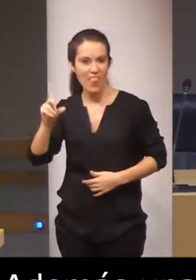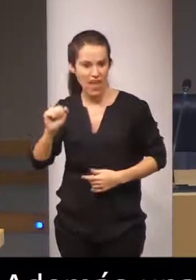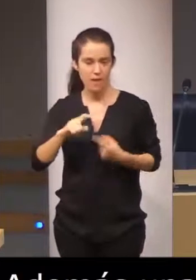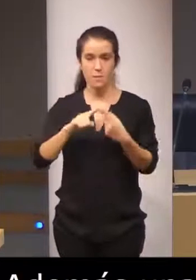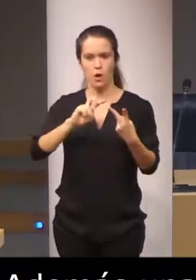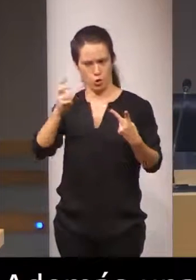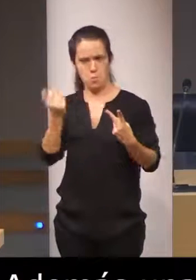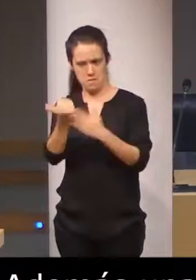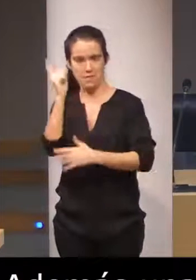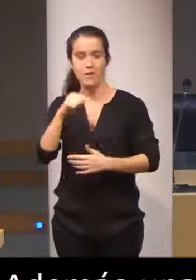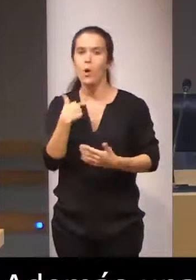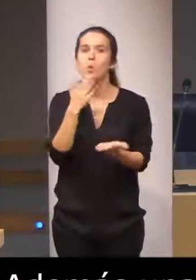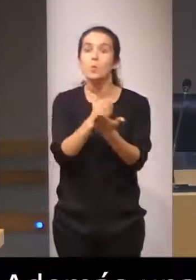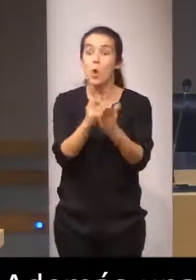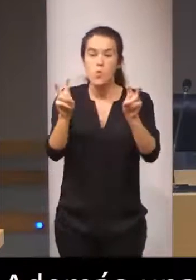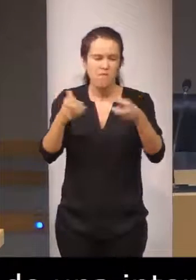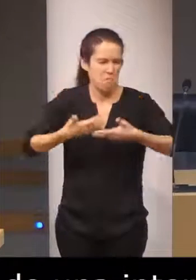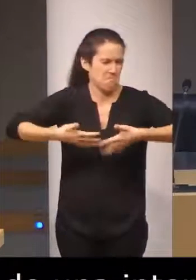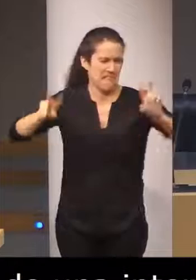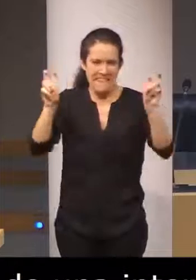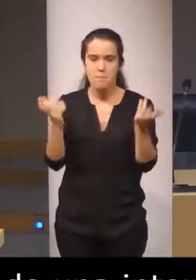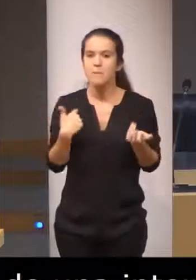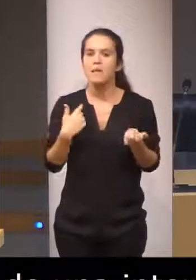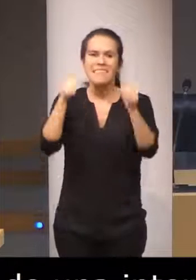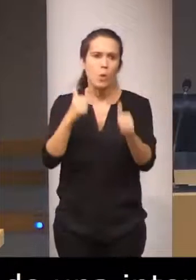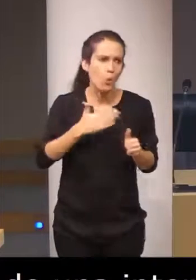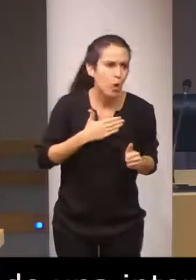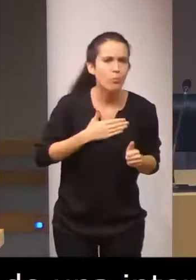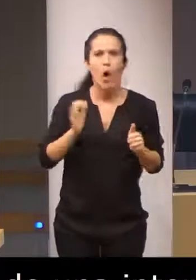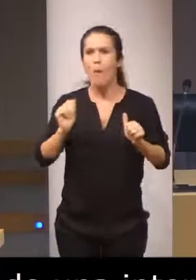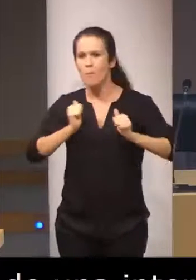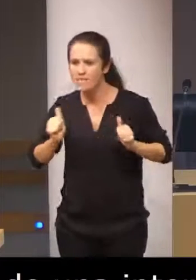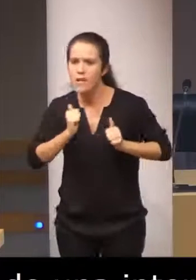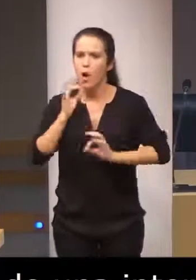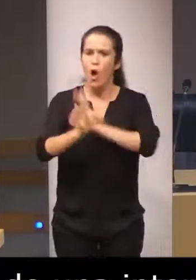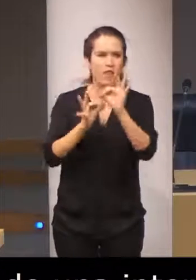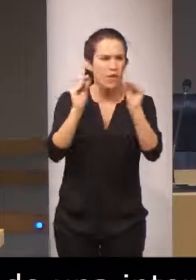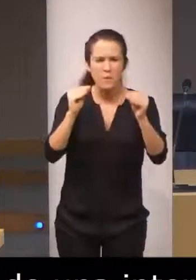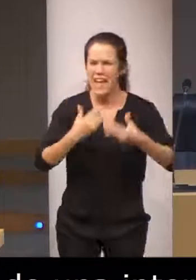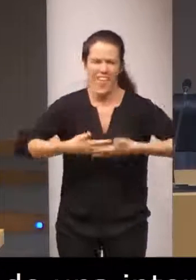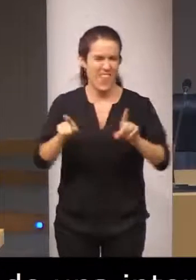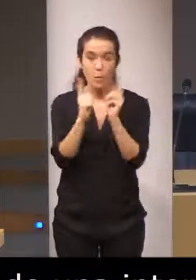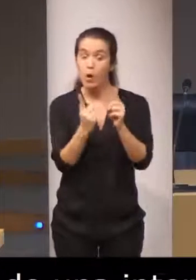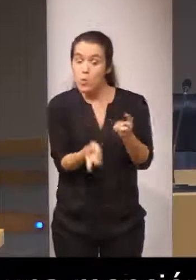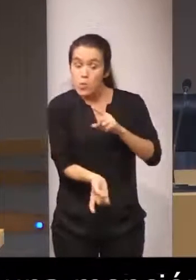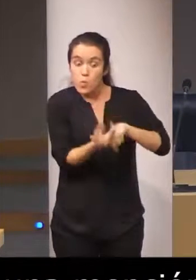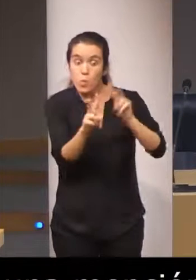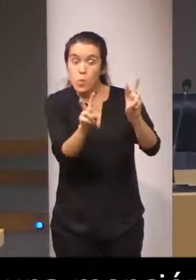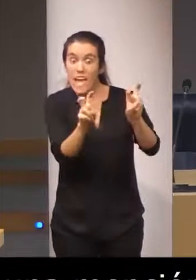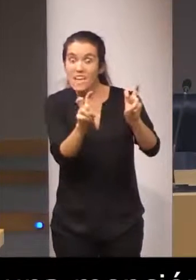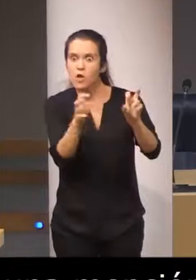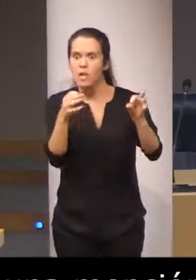cuando sale un curso nuevo de lo que sea llámese título propio llámese máster ciclo formativo de lo que sea como es